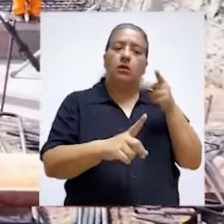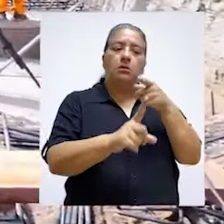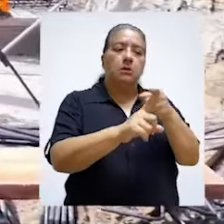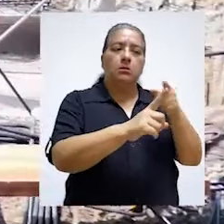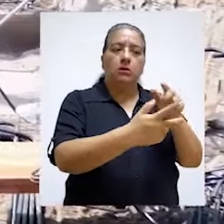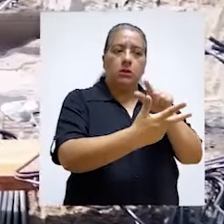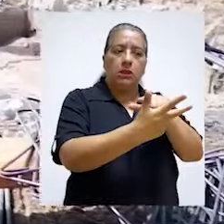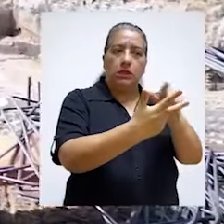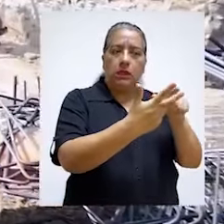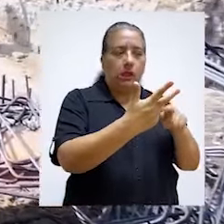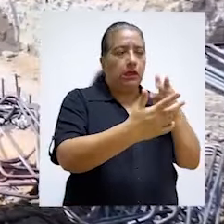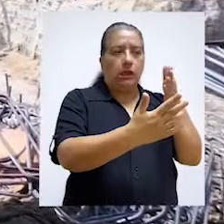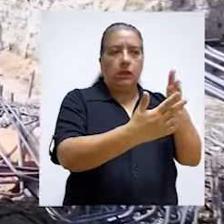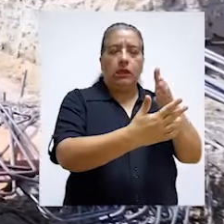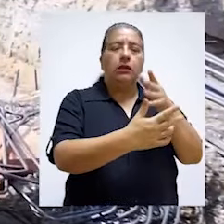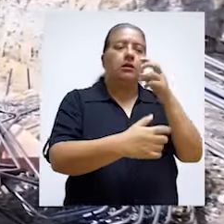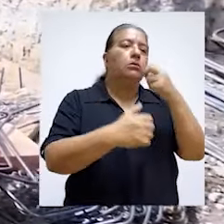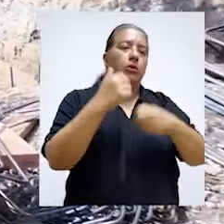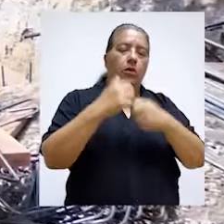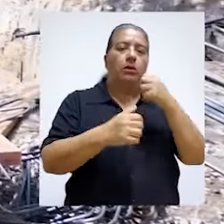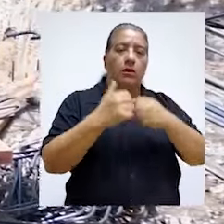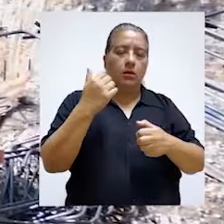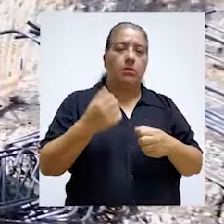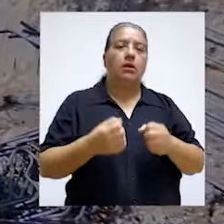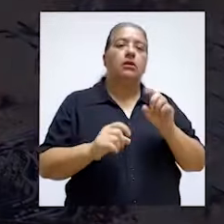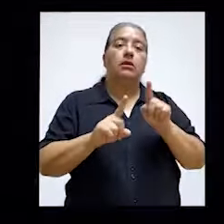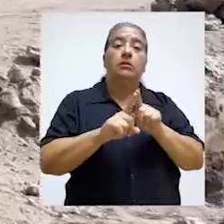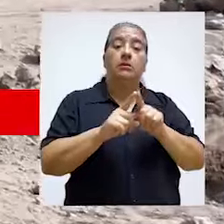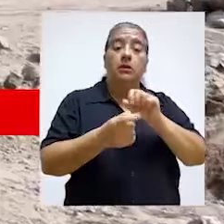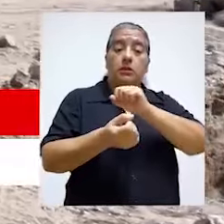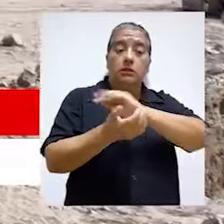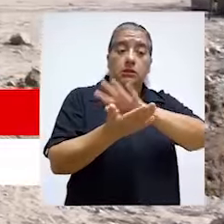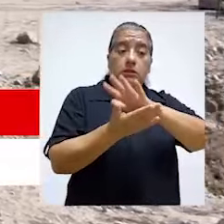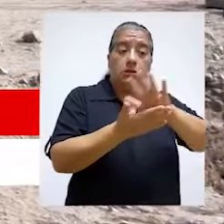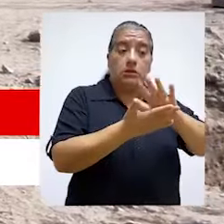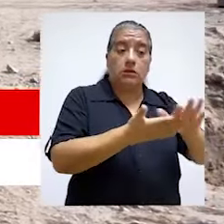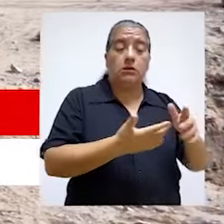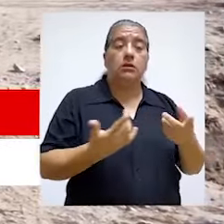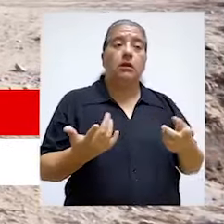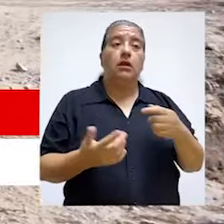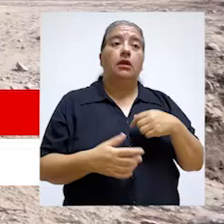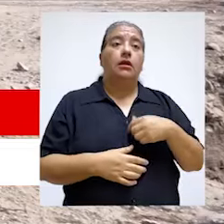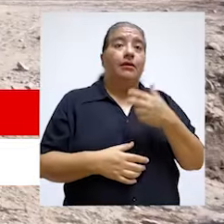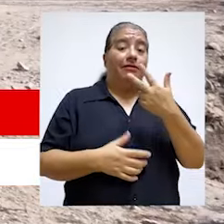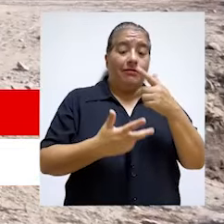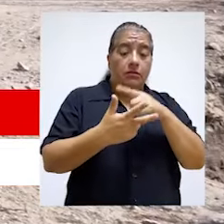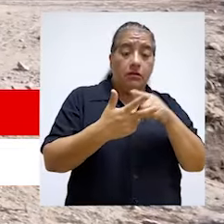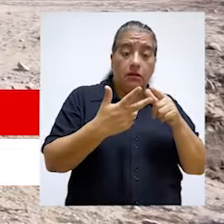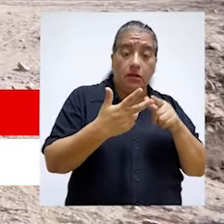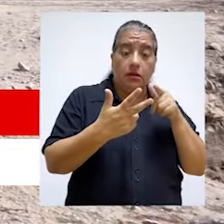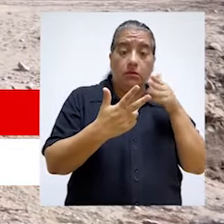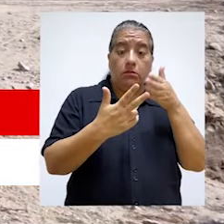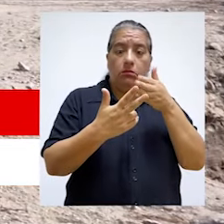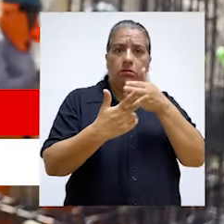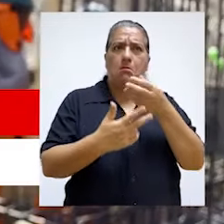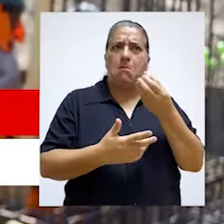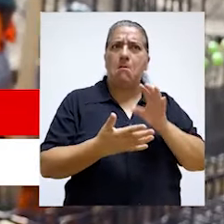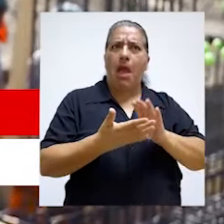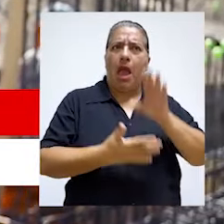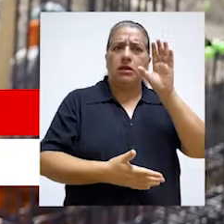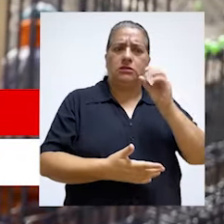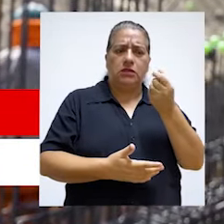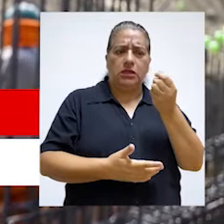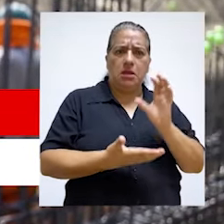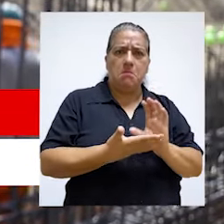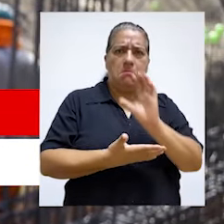comparación con el resto, tienen un avance financiero menor al promedio nacional. Muchos de ellos tienen alrededor del